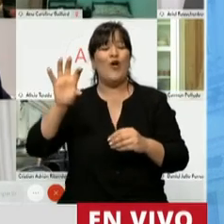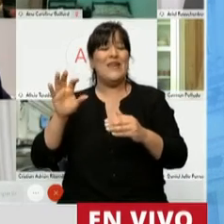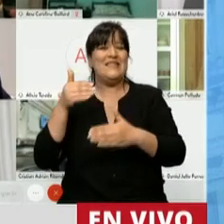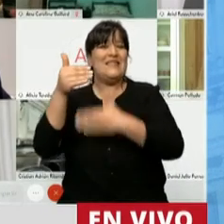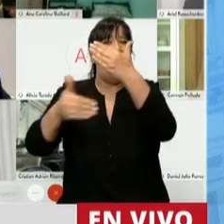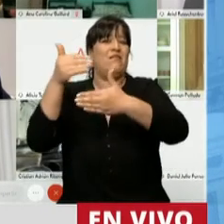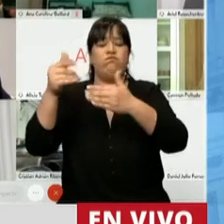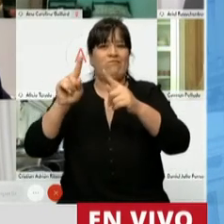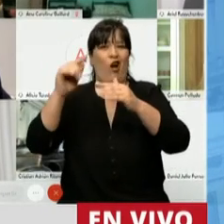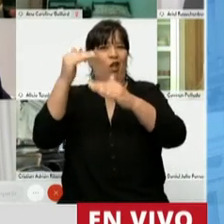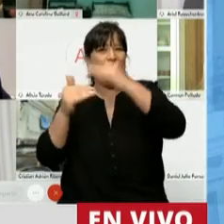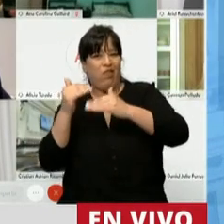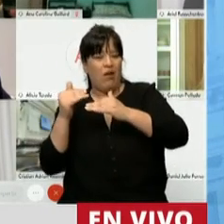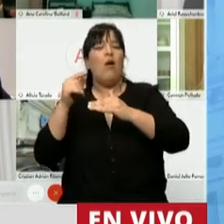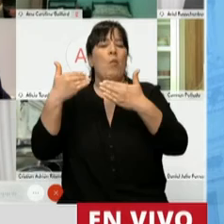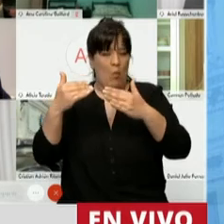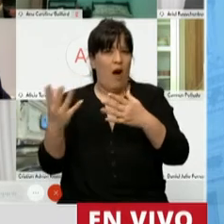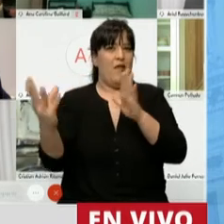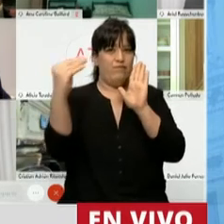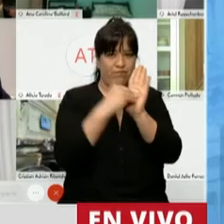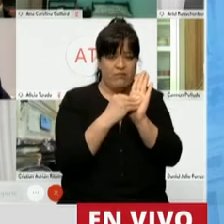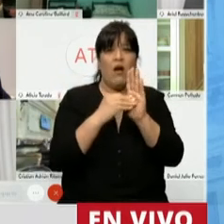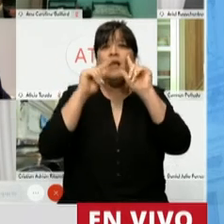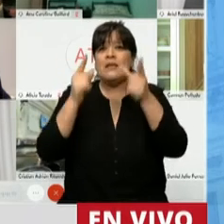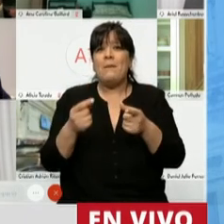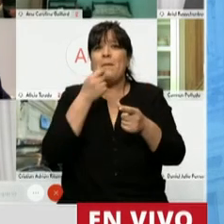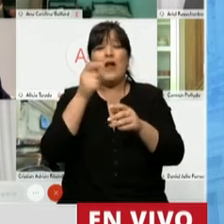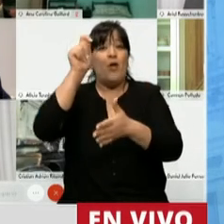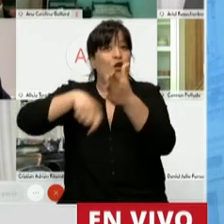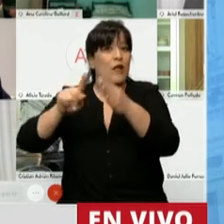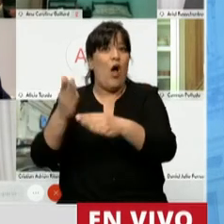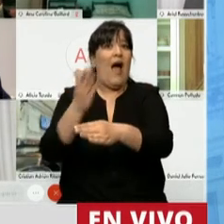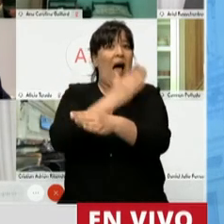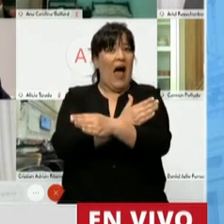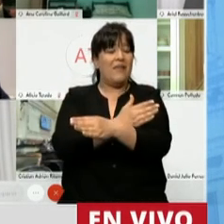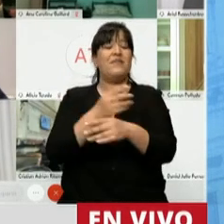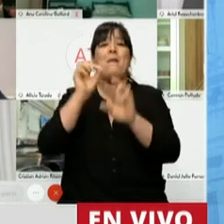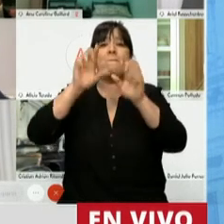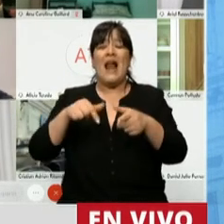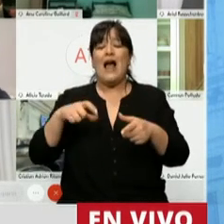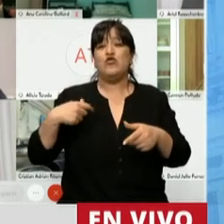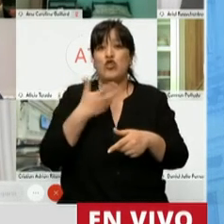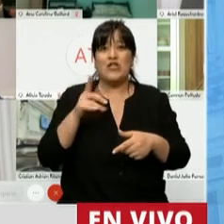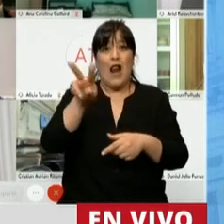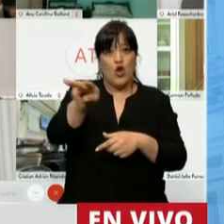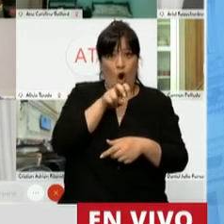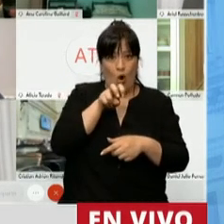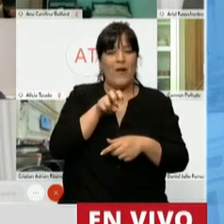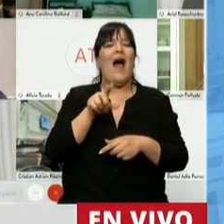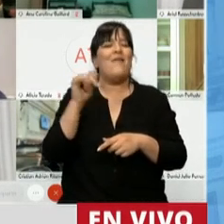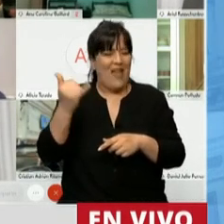relativo personas que previo a su contratación hubieran sido beneficiarias de planes sociales es decir tiene todo